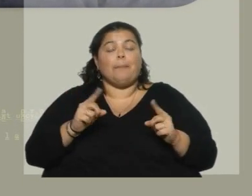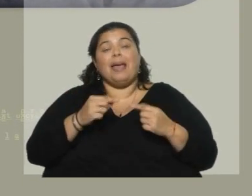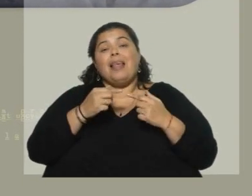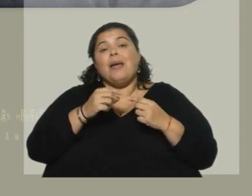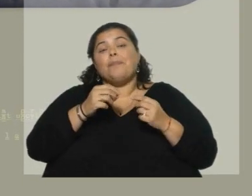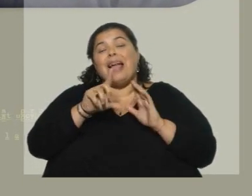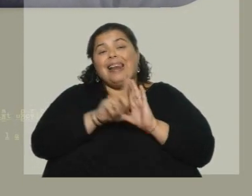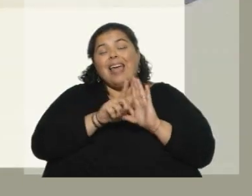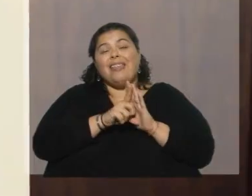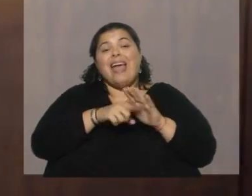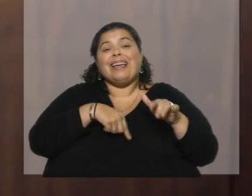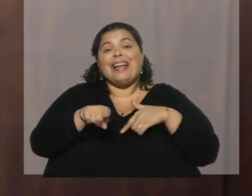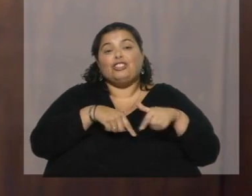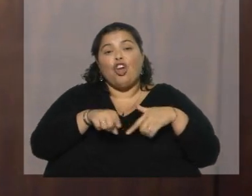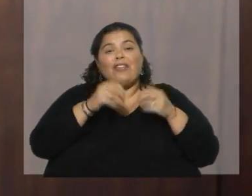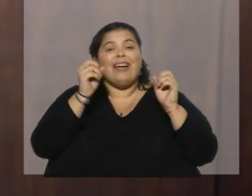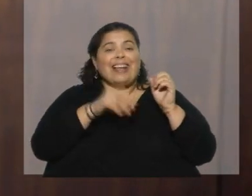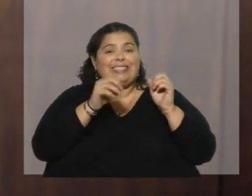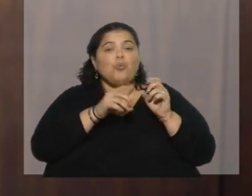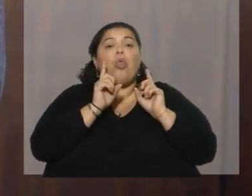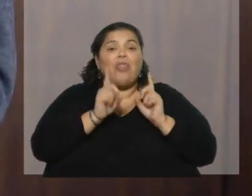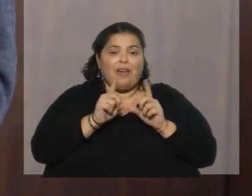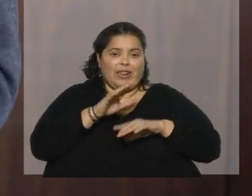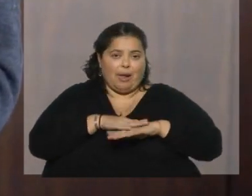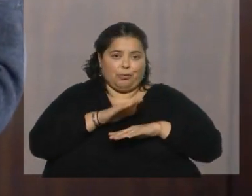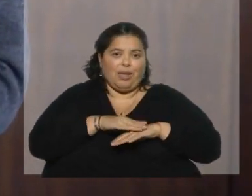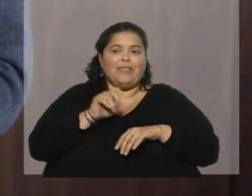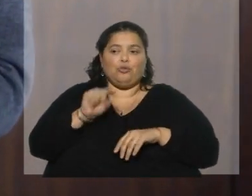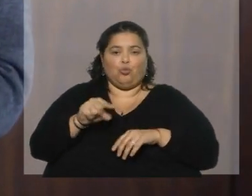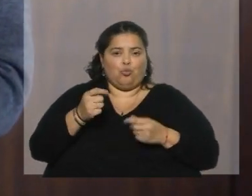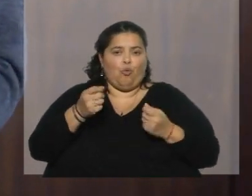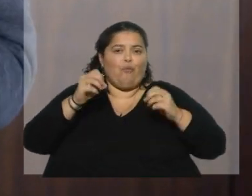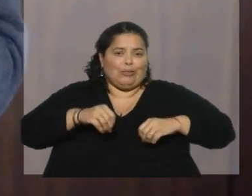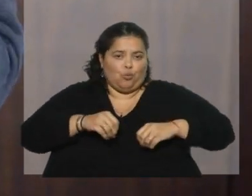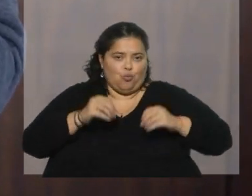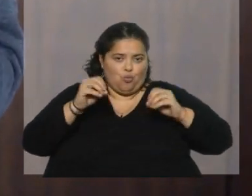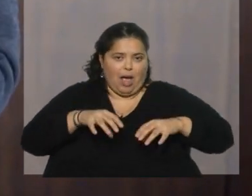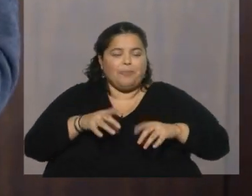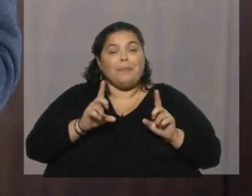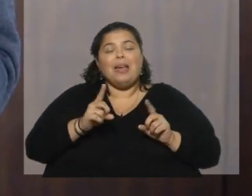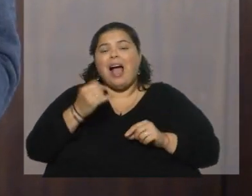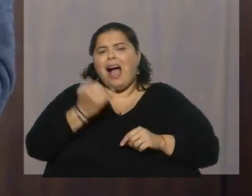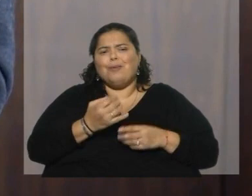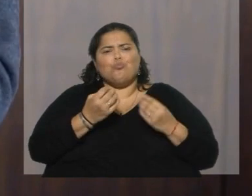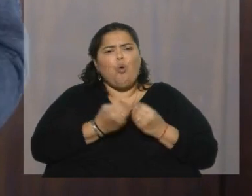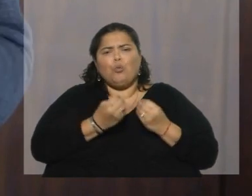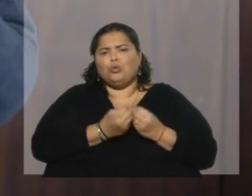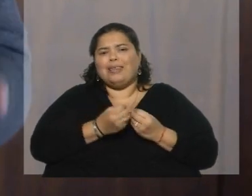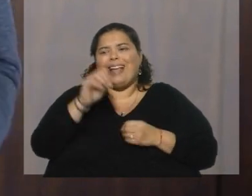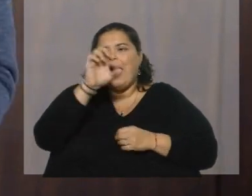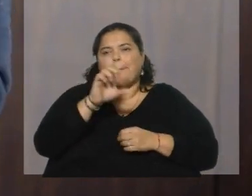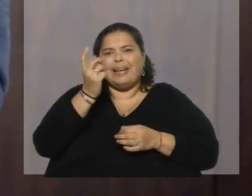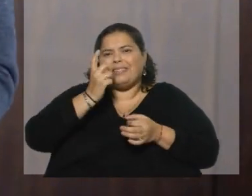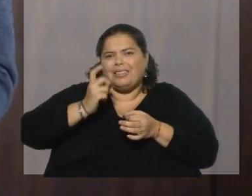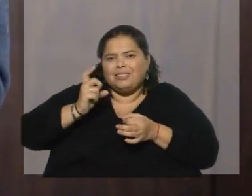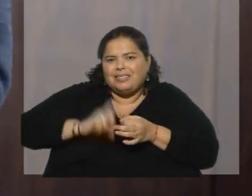residuos deben hacerse cargo. Hay más de 2.400 empresas adheridas. Repito, cualquier empresa que vierta envases, hasta uno podría